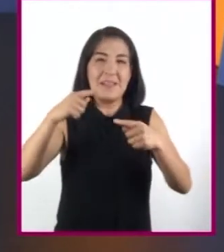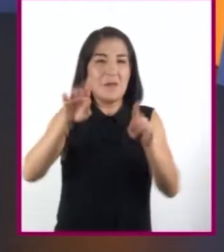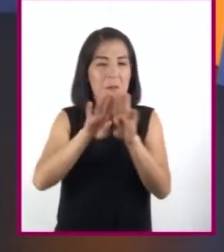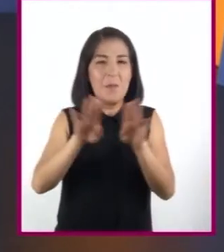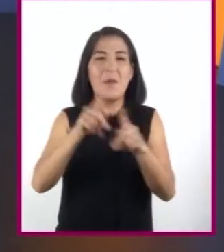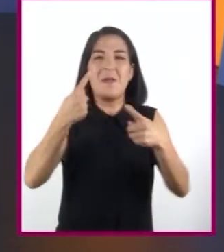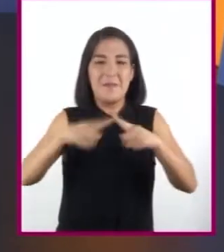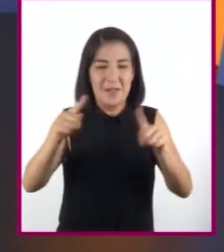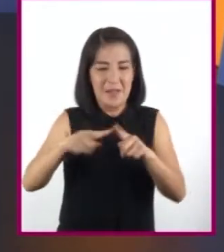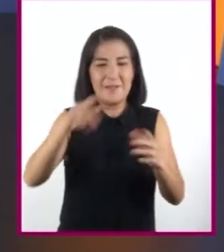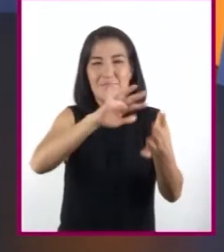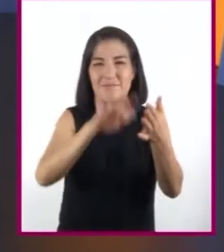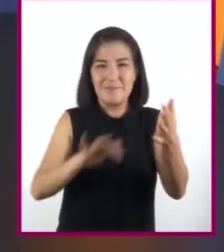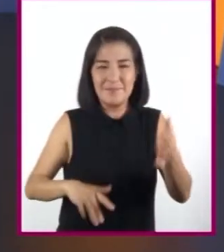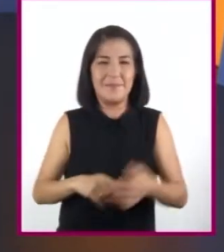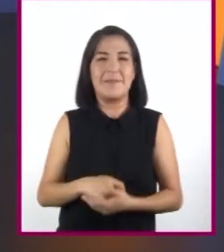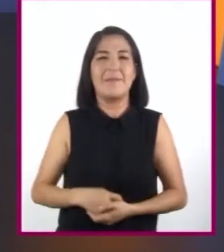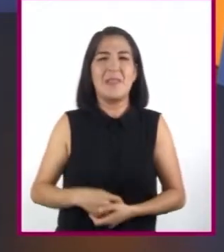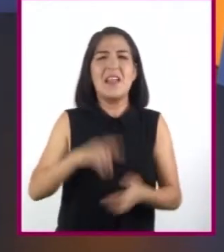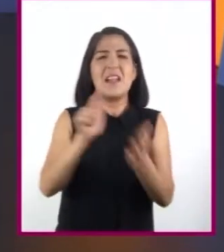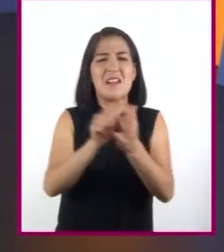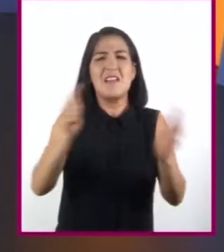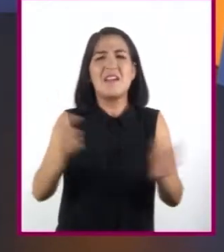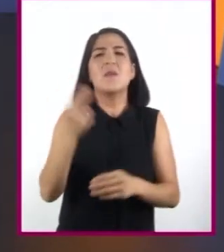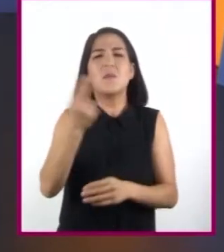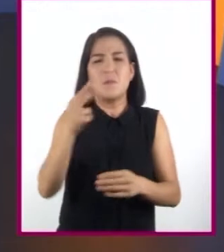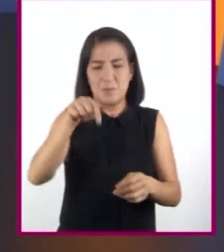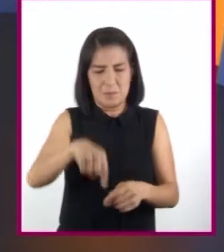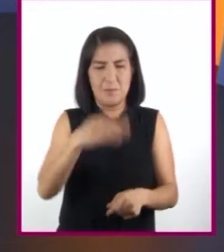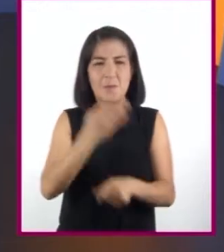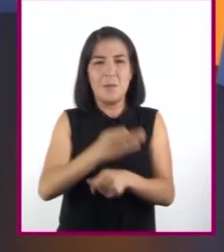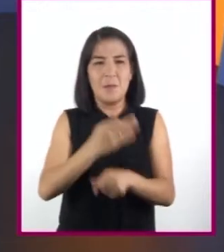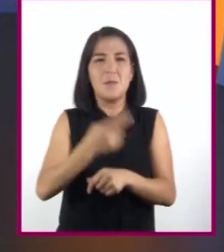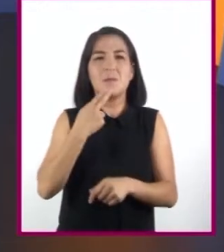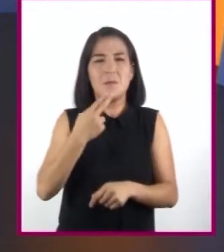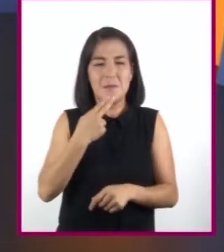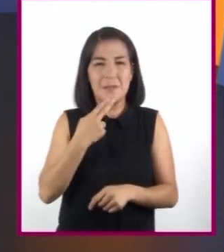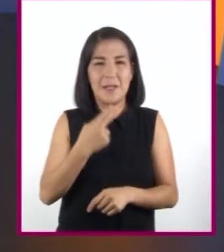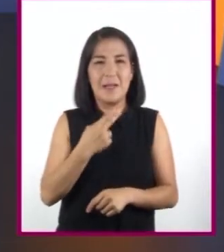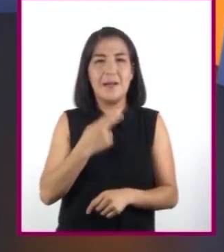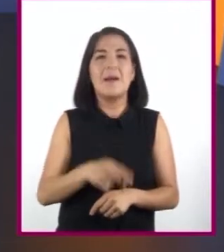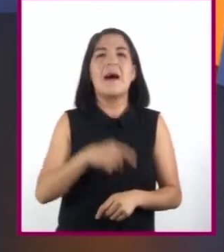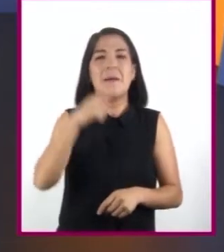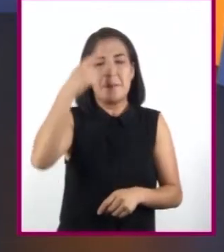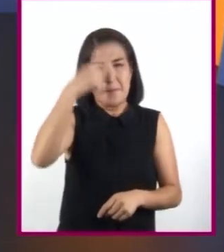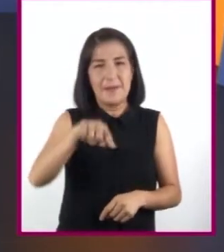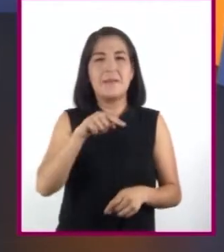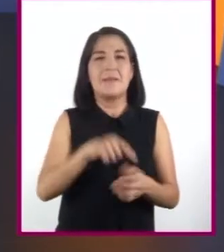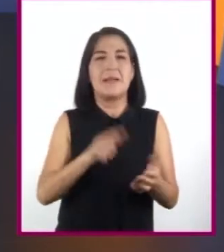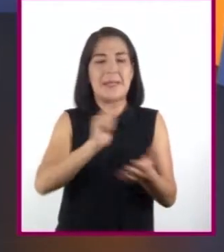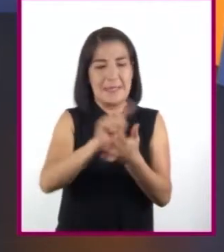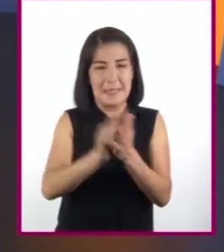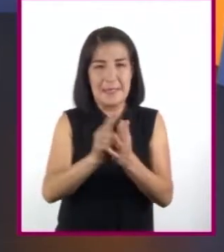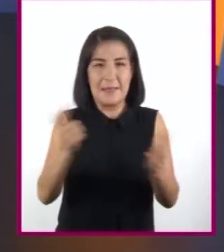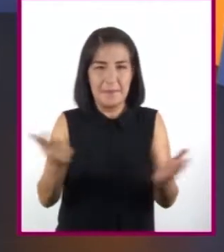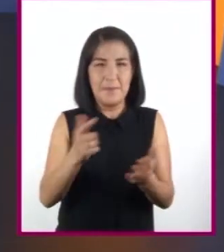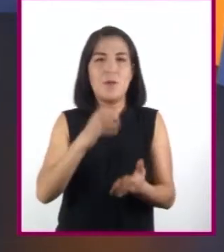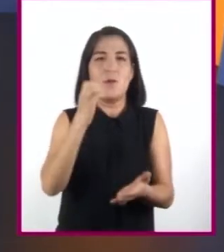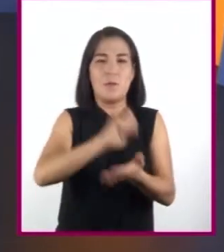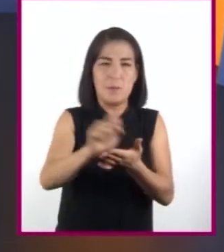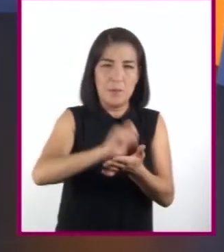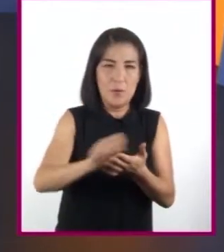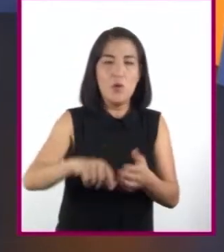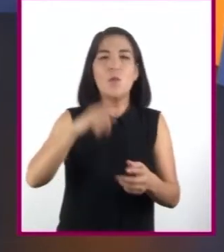desde nuestros hogares. Los materiales que vamos a utilizar en esta sesión de Aventuras en el Tiempo son Libreta de apuntes,